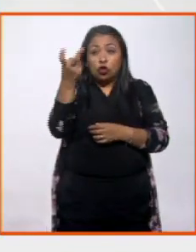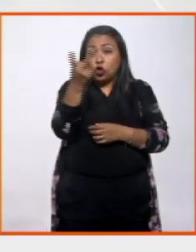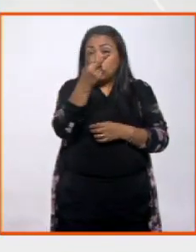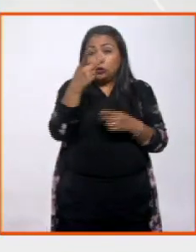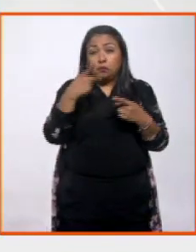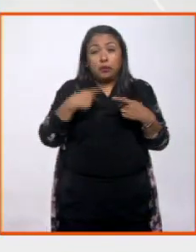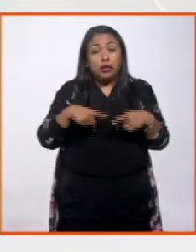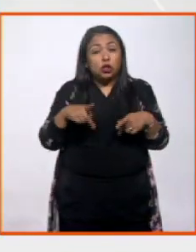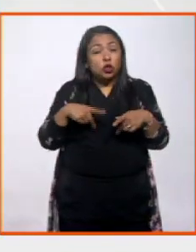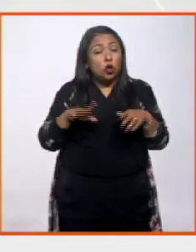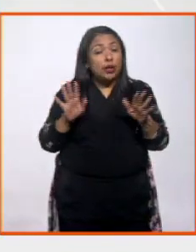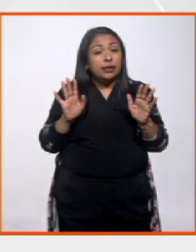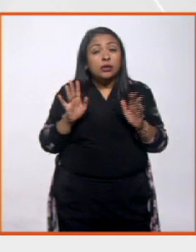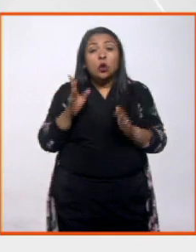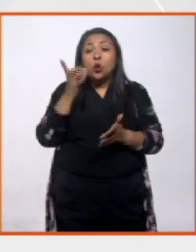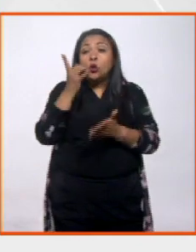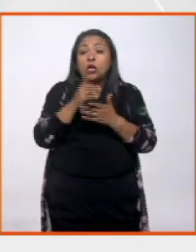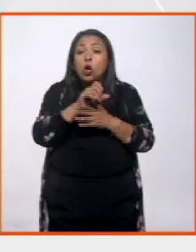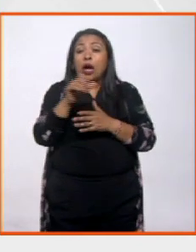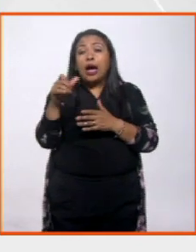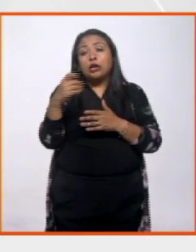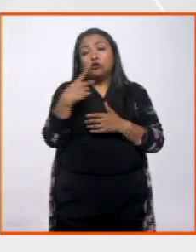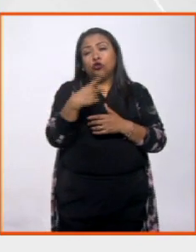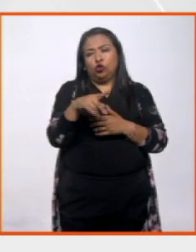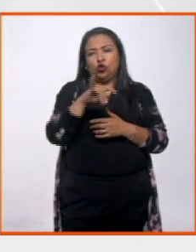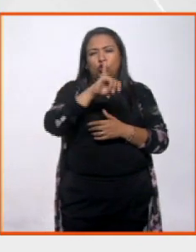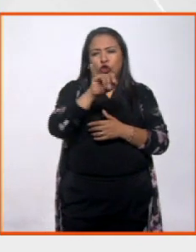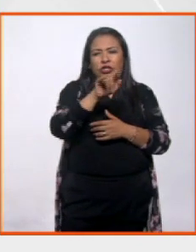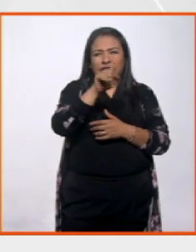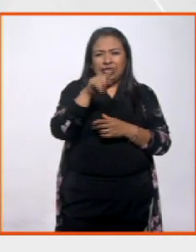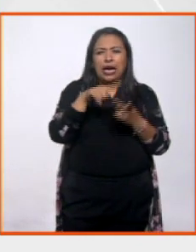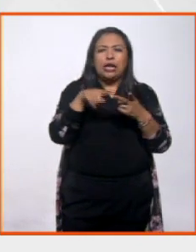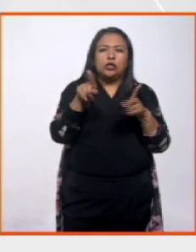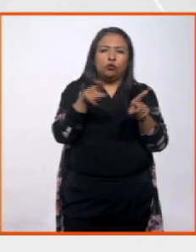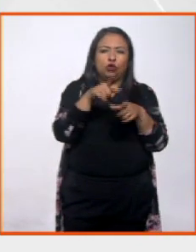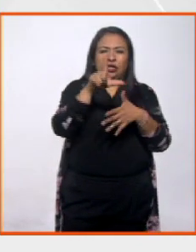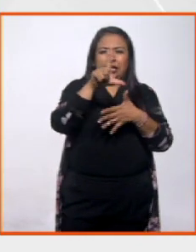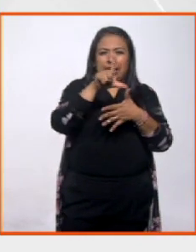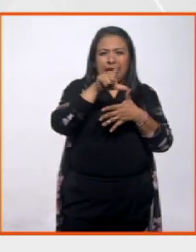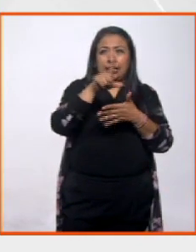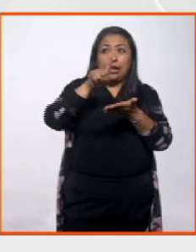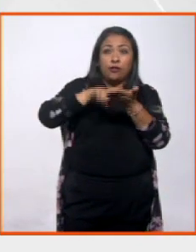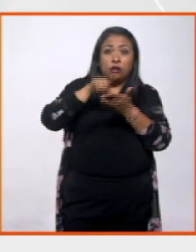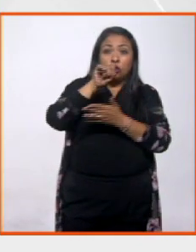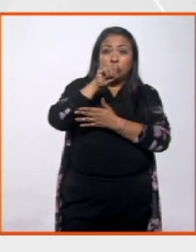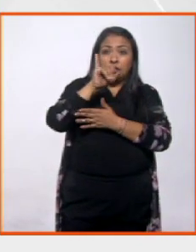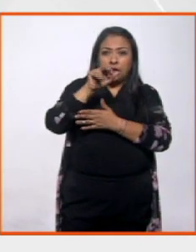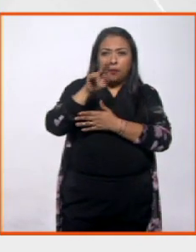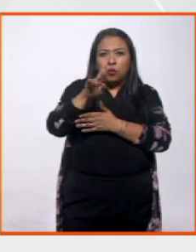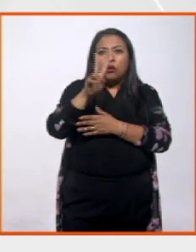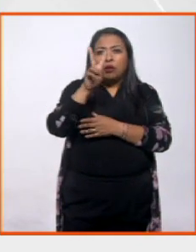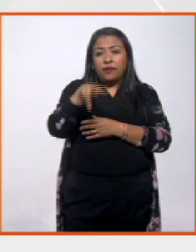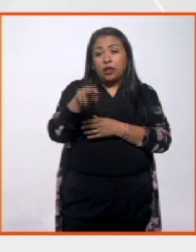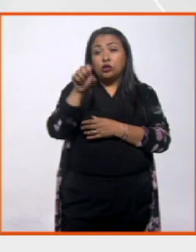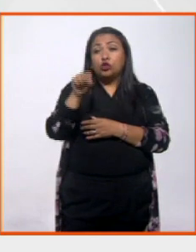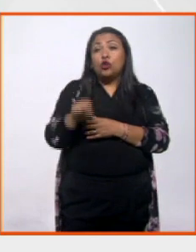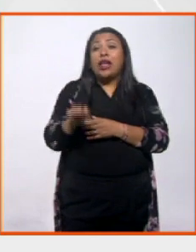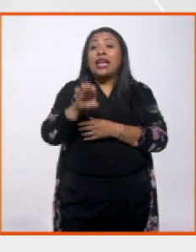dos figuras, no solo del panorama del jazz y la música latina de Singapur, sino en general del sudeste asiático.